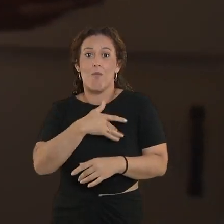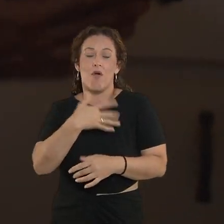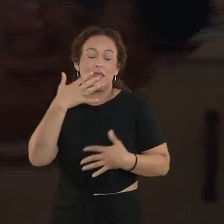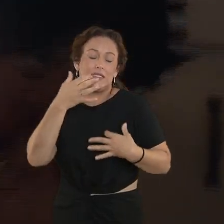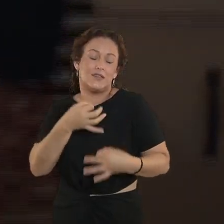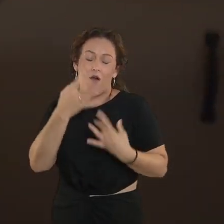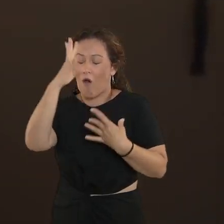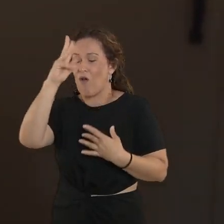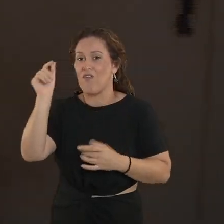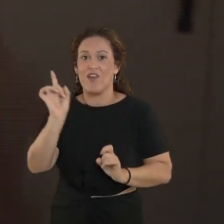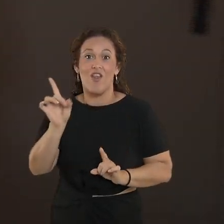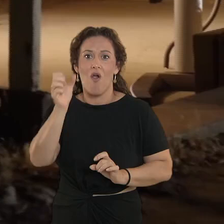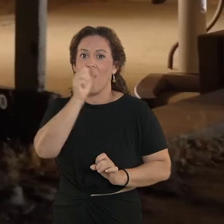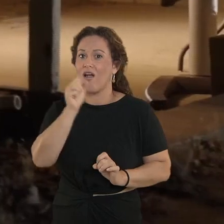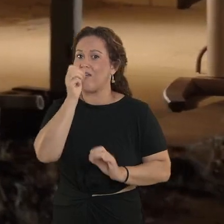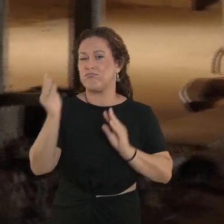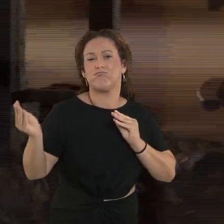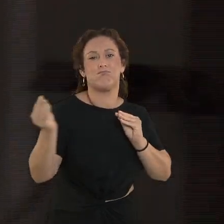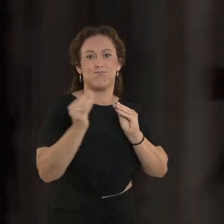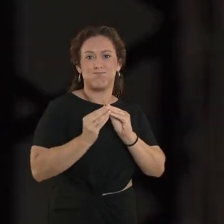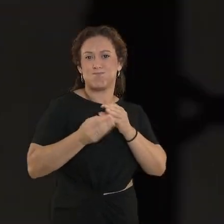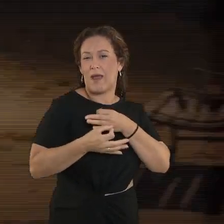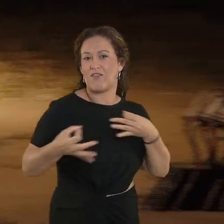este sencillo les viene como anillo al dedo.